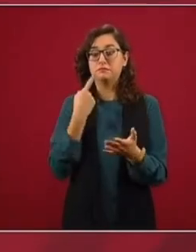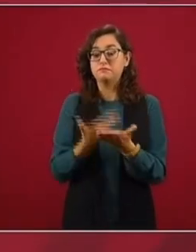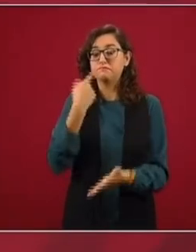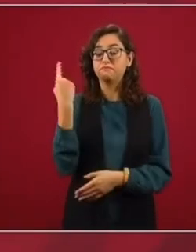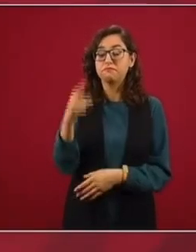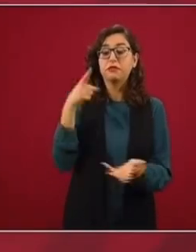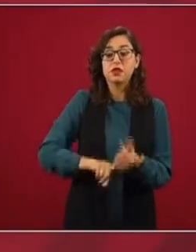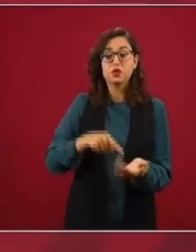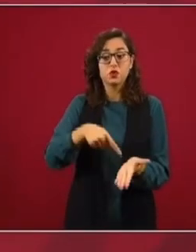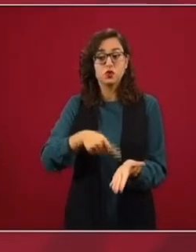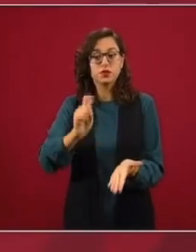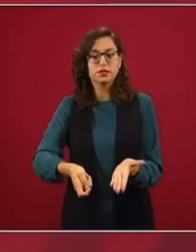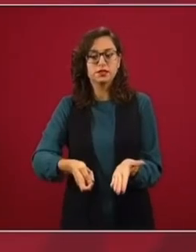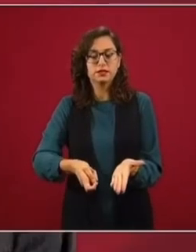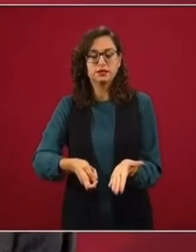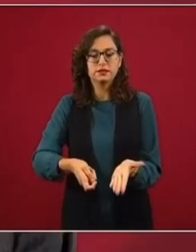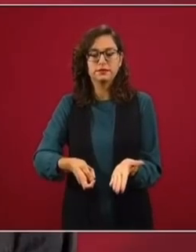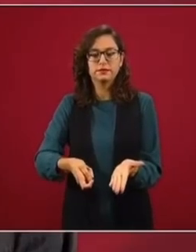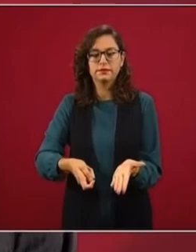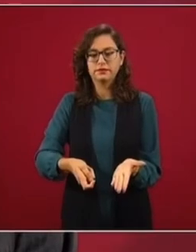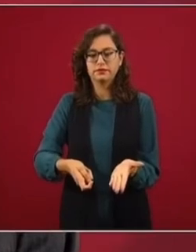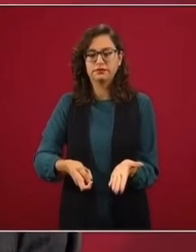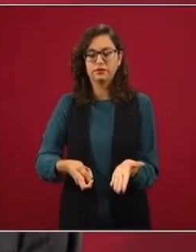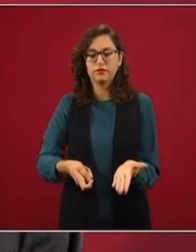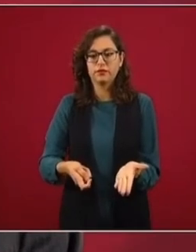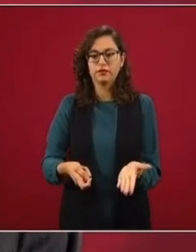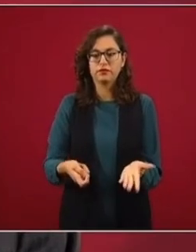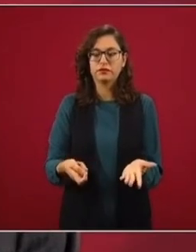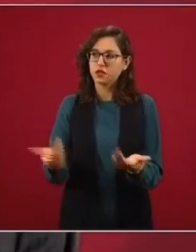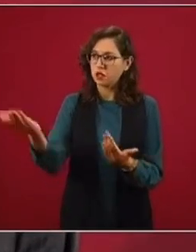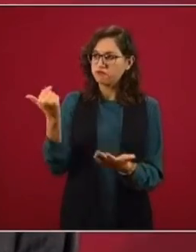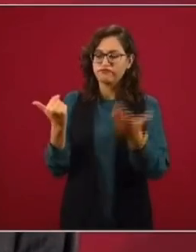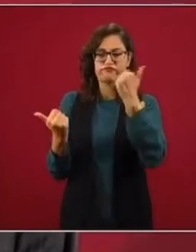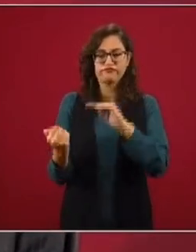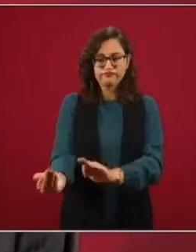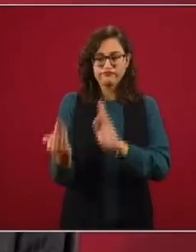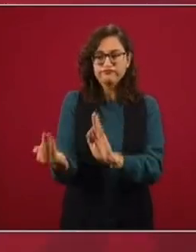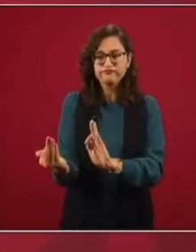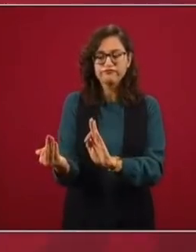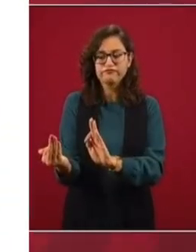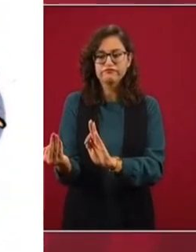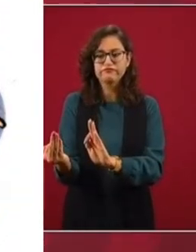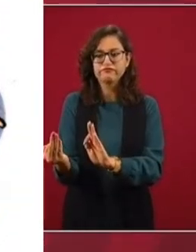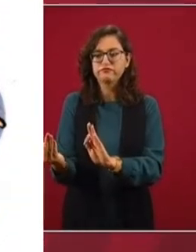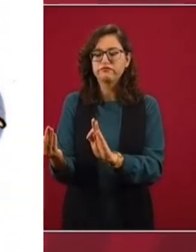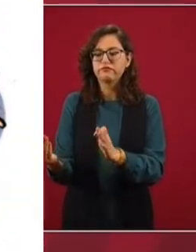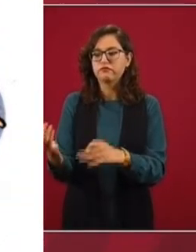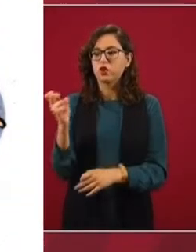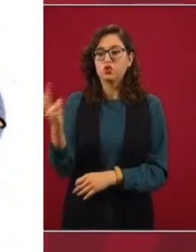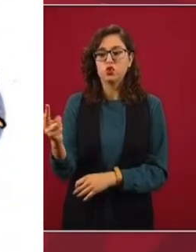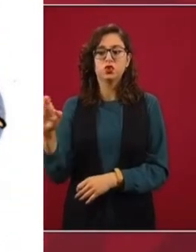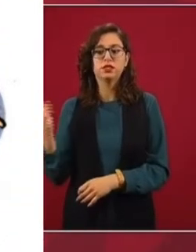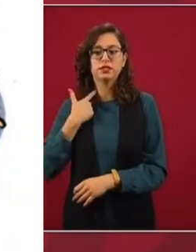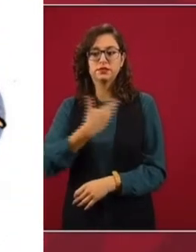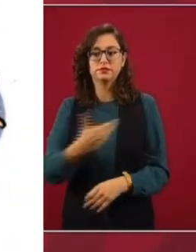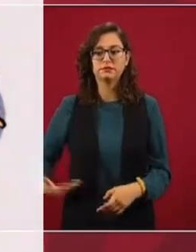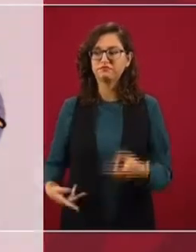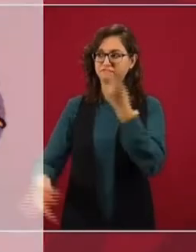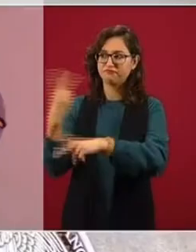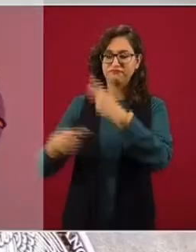implica que sean llamados a comparecer y que declaren los dos expresidentes,